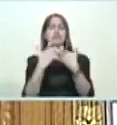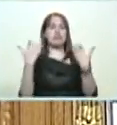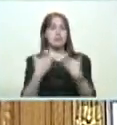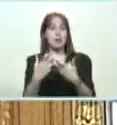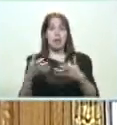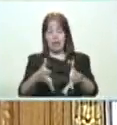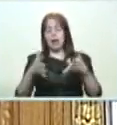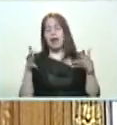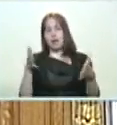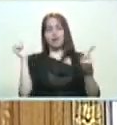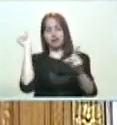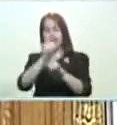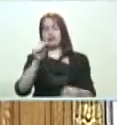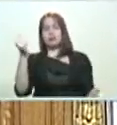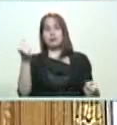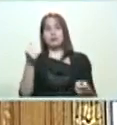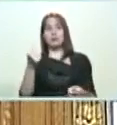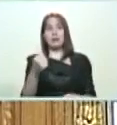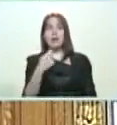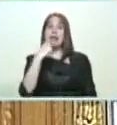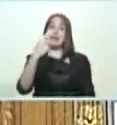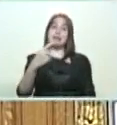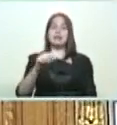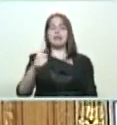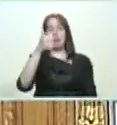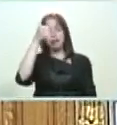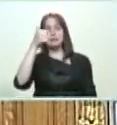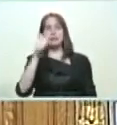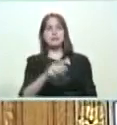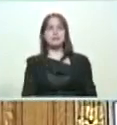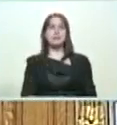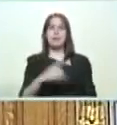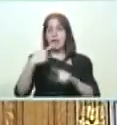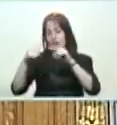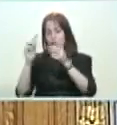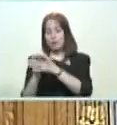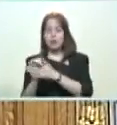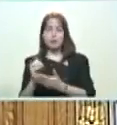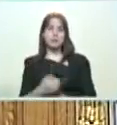quedó coronado como más marxista leninista que nuestro amigo.